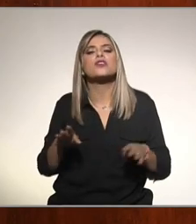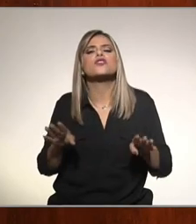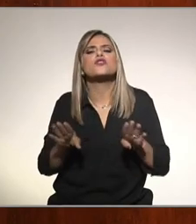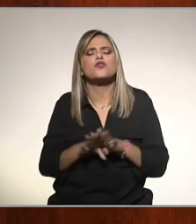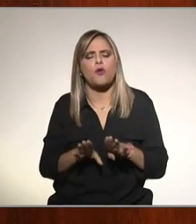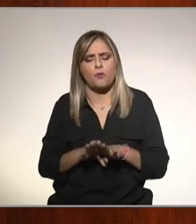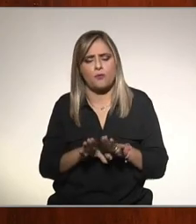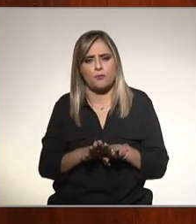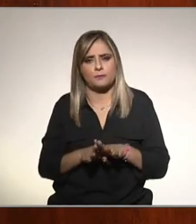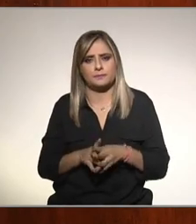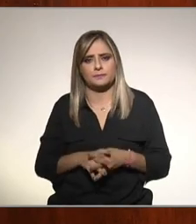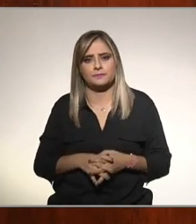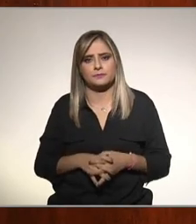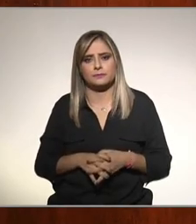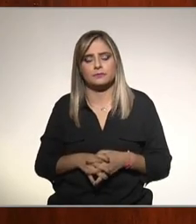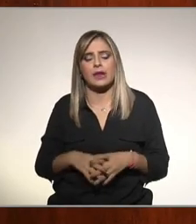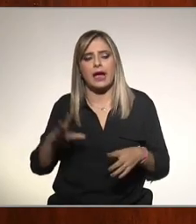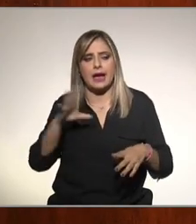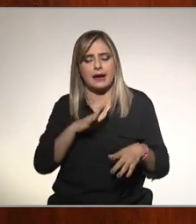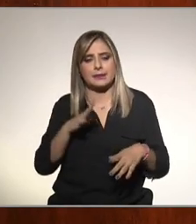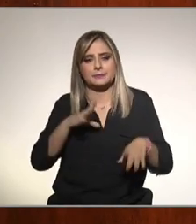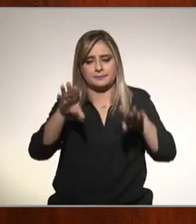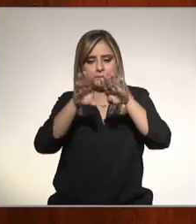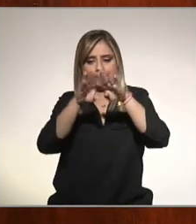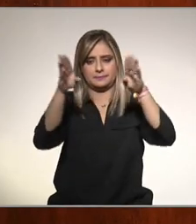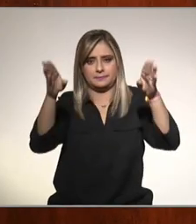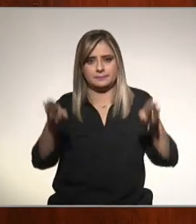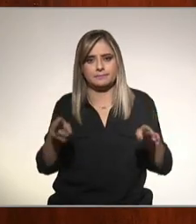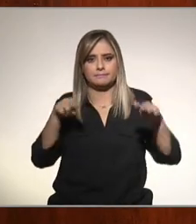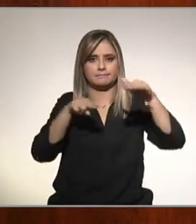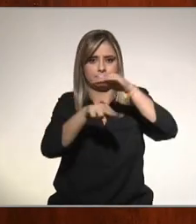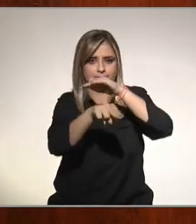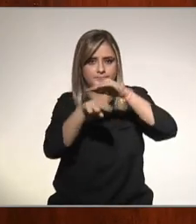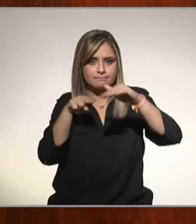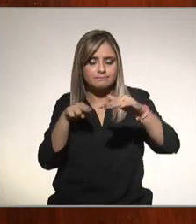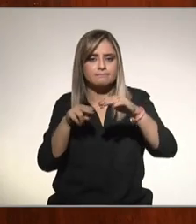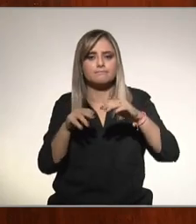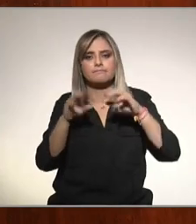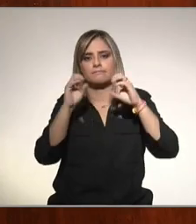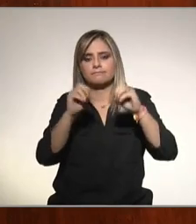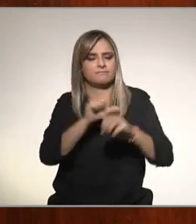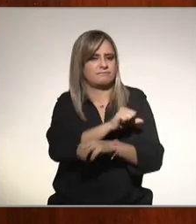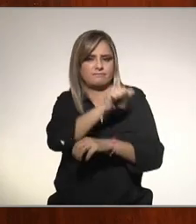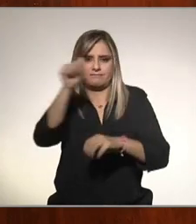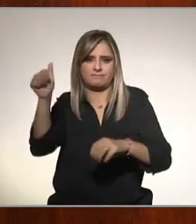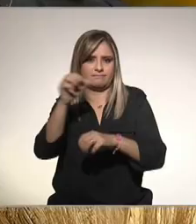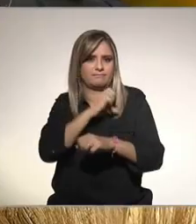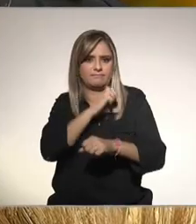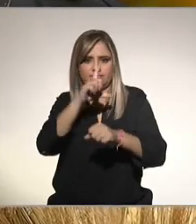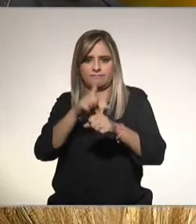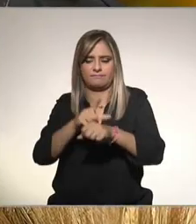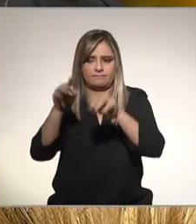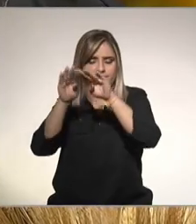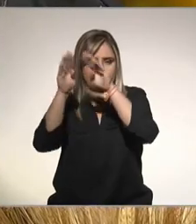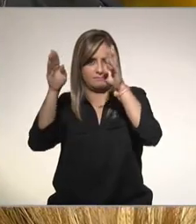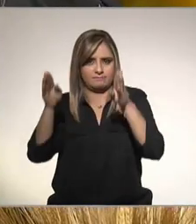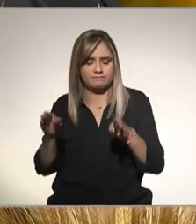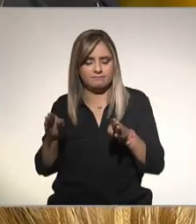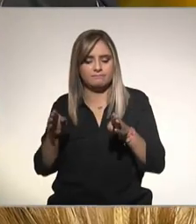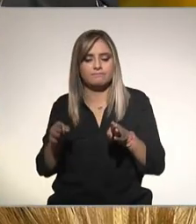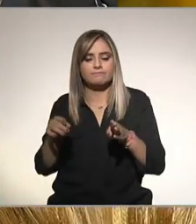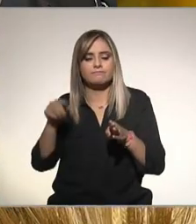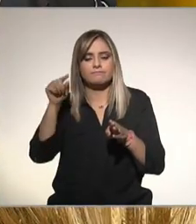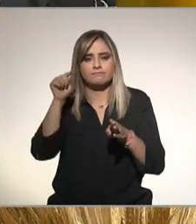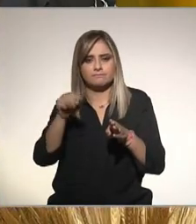de máquinas que puede ser resonancia u otra máquina que también es una